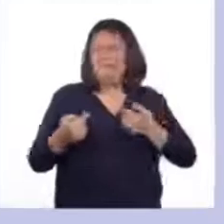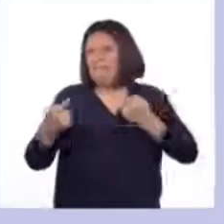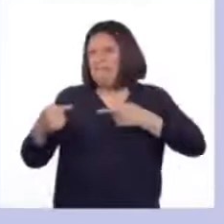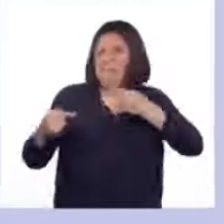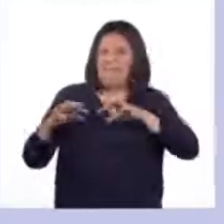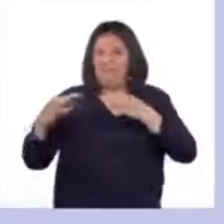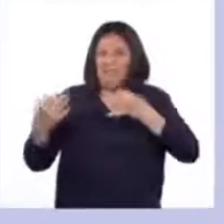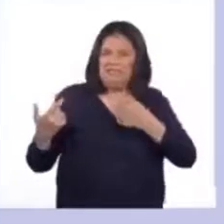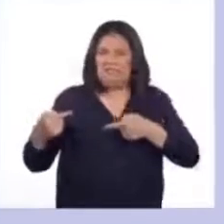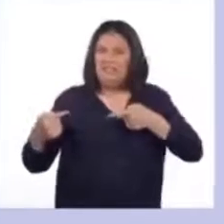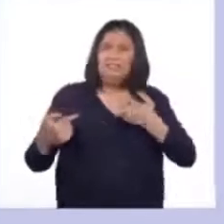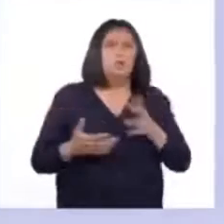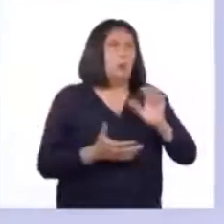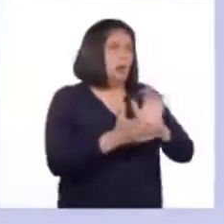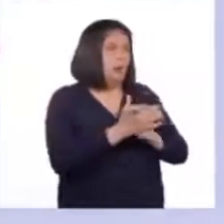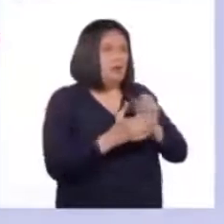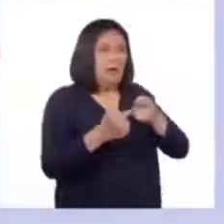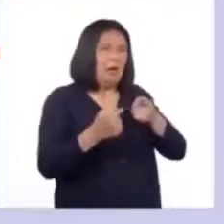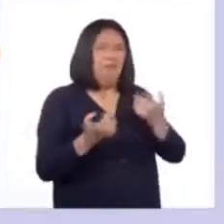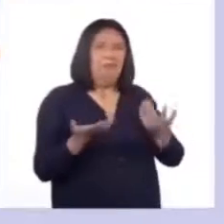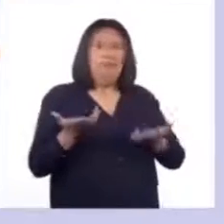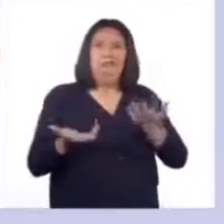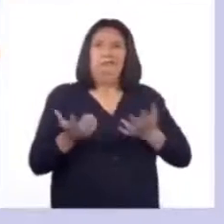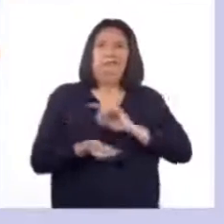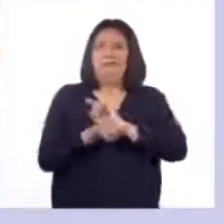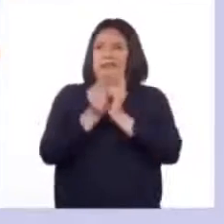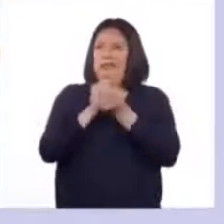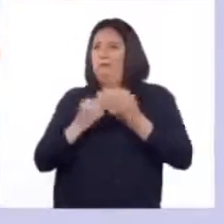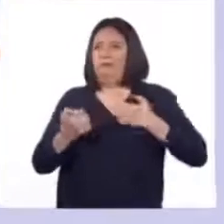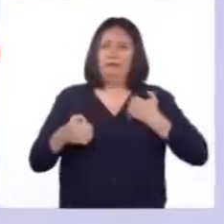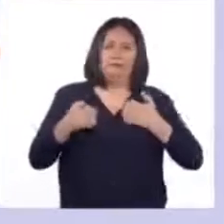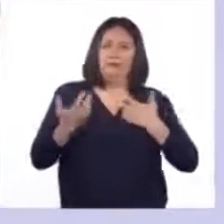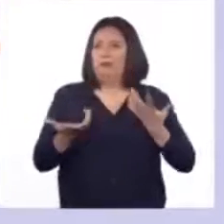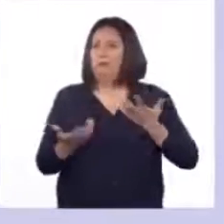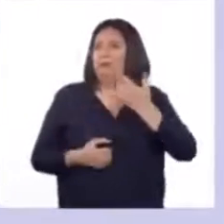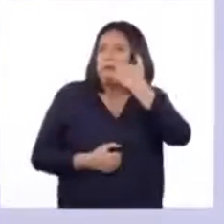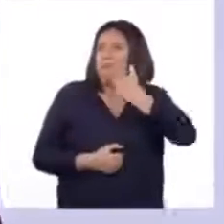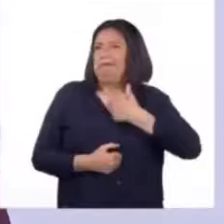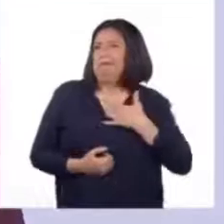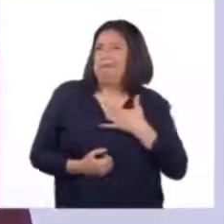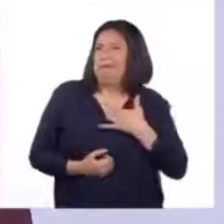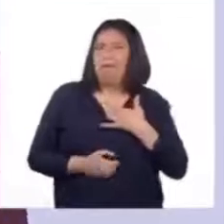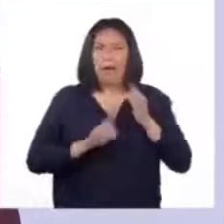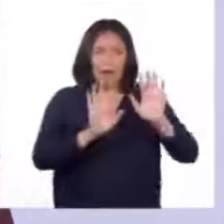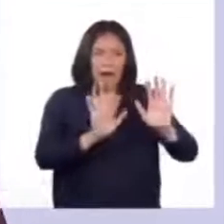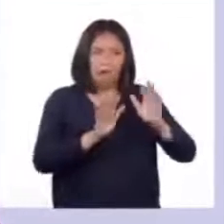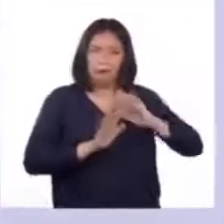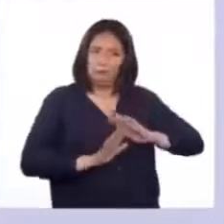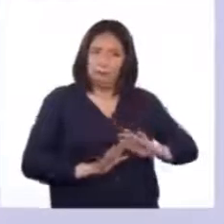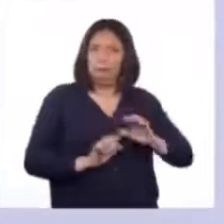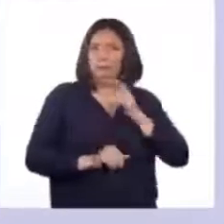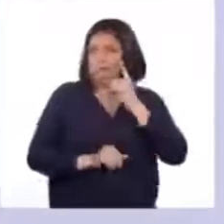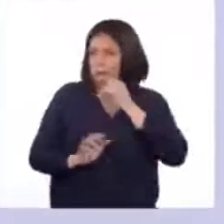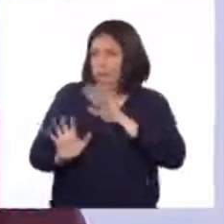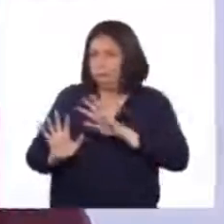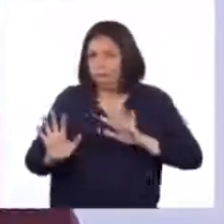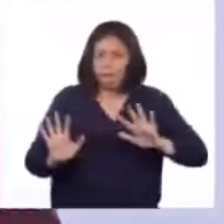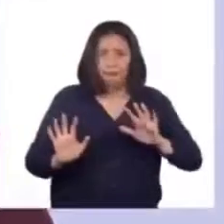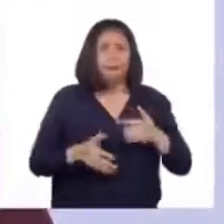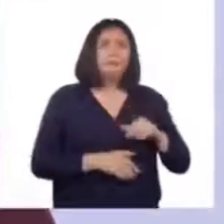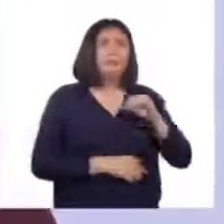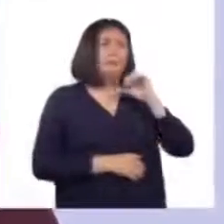familiares o compañeros, puede provocar cambios emocionales en ti. Pero, tranquilas, tranquilos.